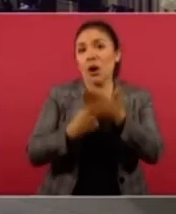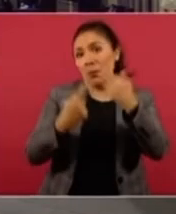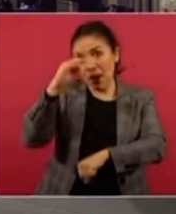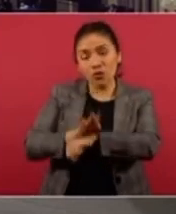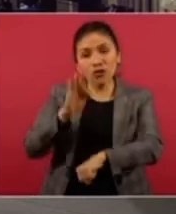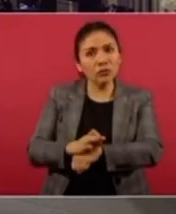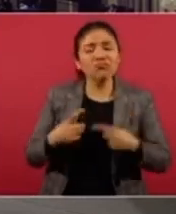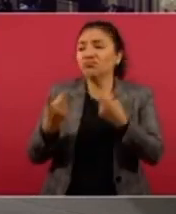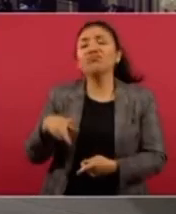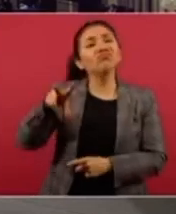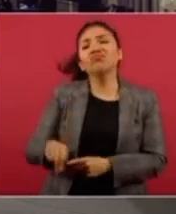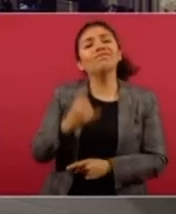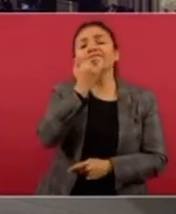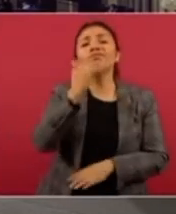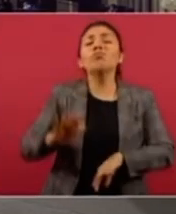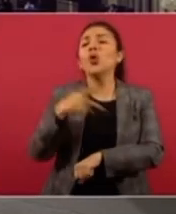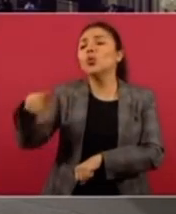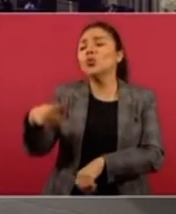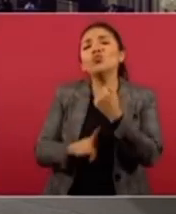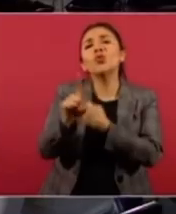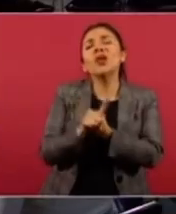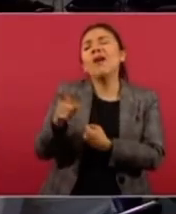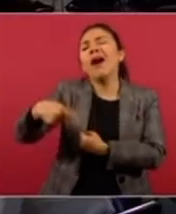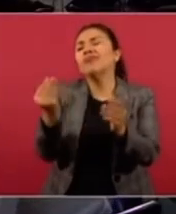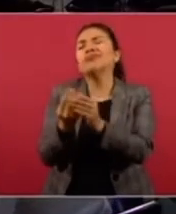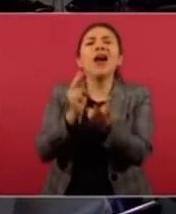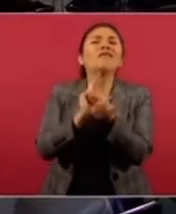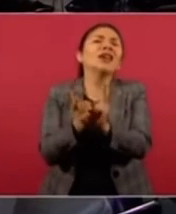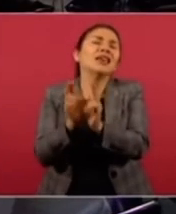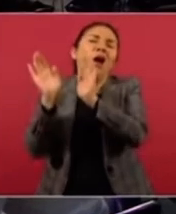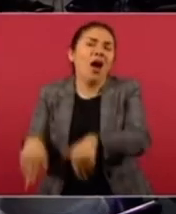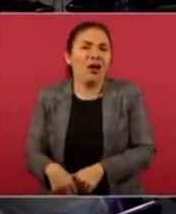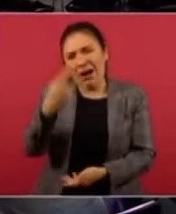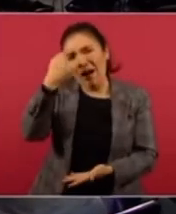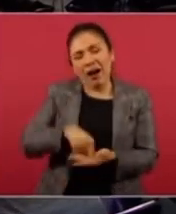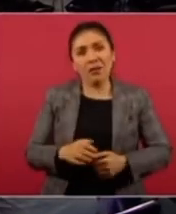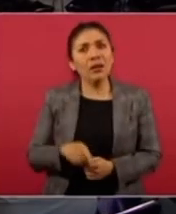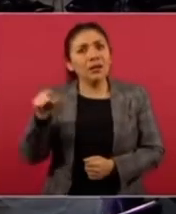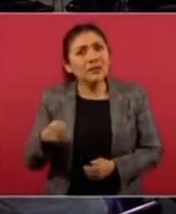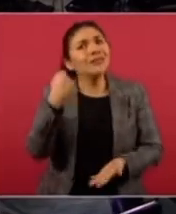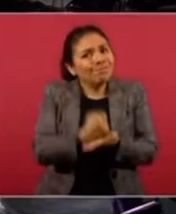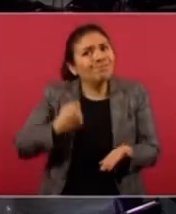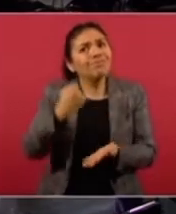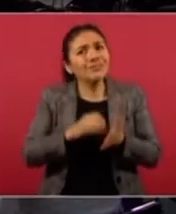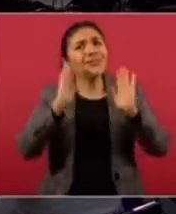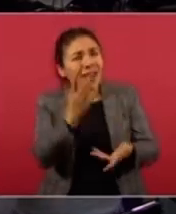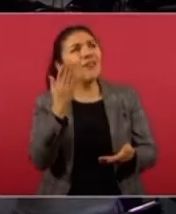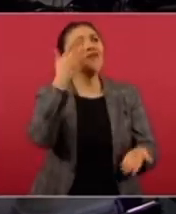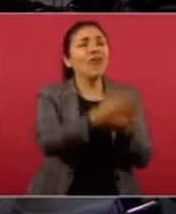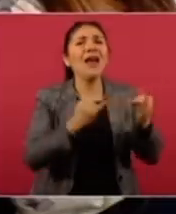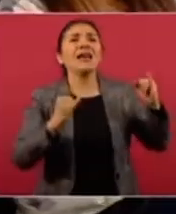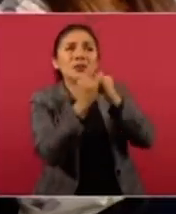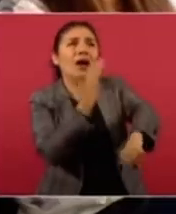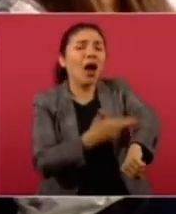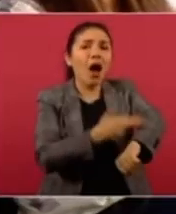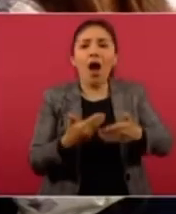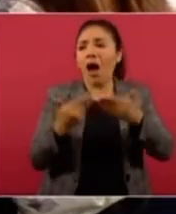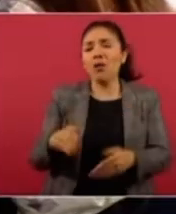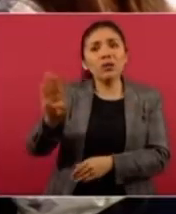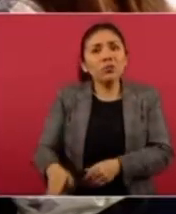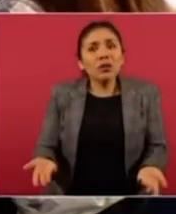protección, pues se alegó que era un problema de vecinos. Y entonces, ella, a pesar de seguir toda la vía institucional, hoy está muerta. Entonces,